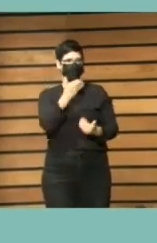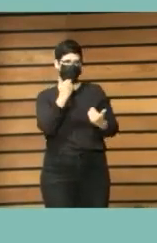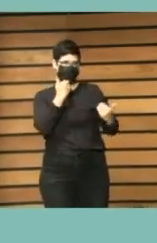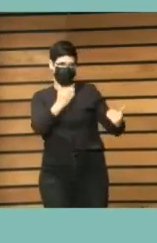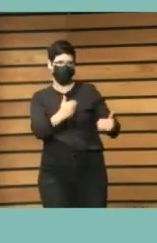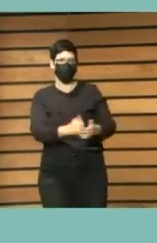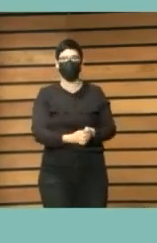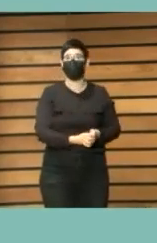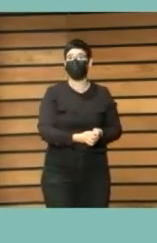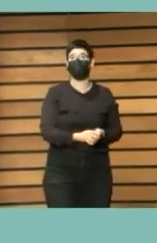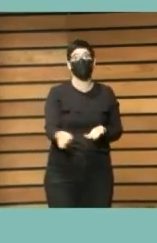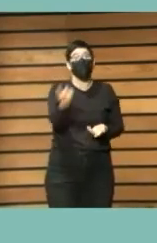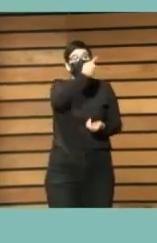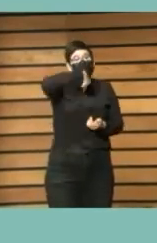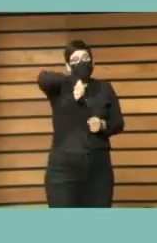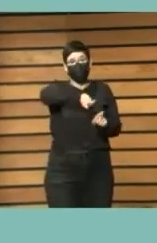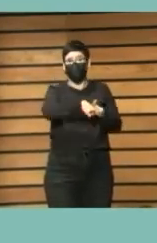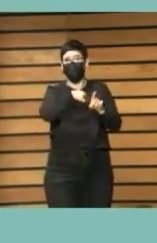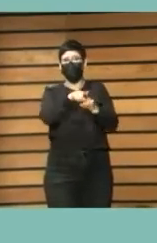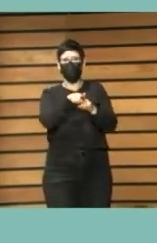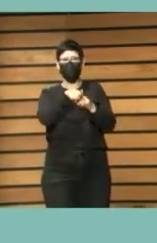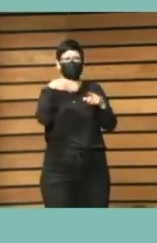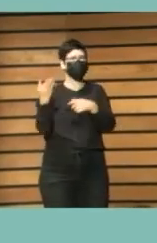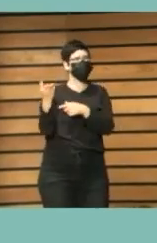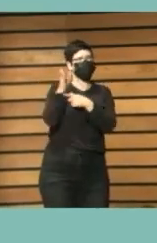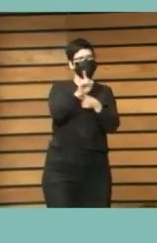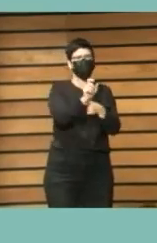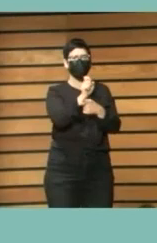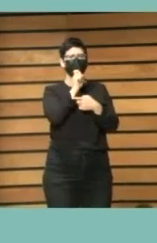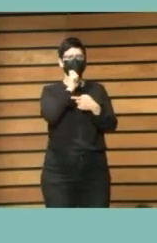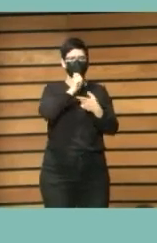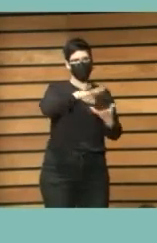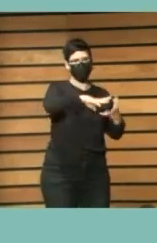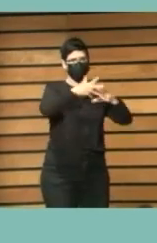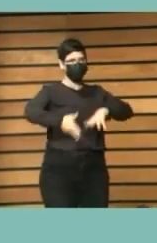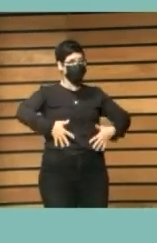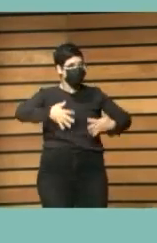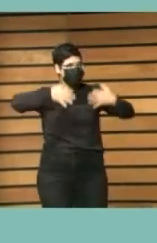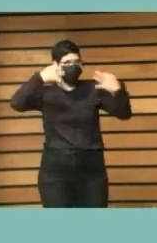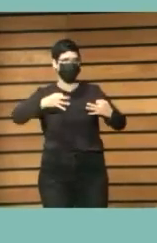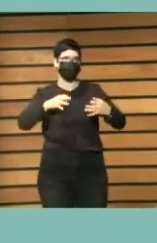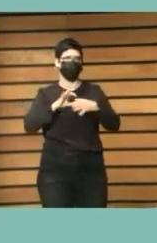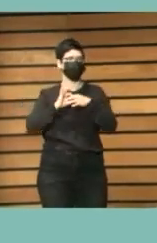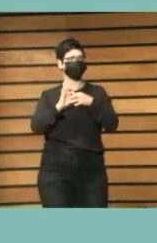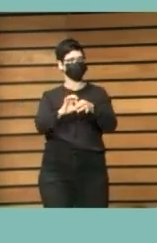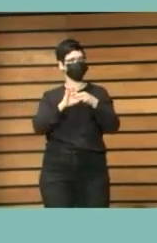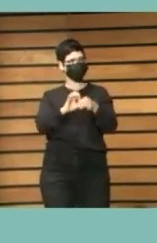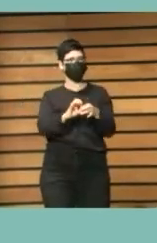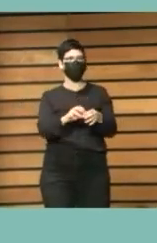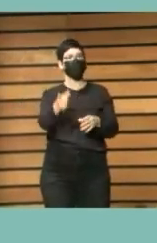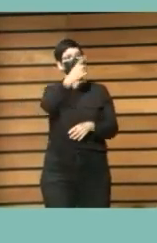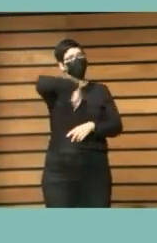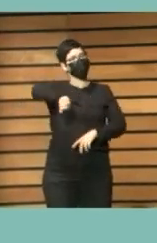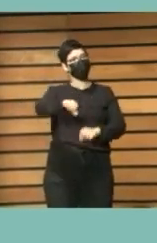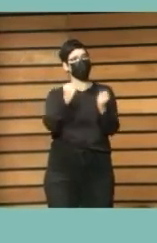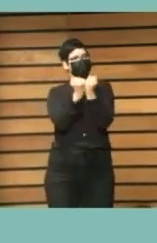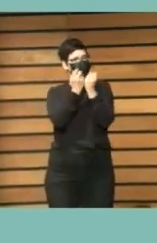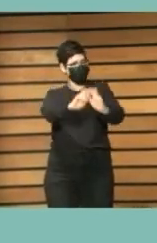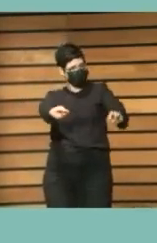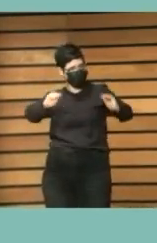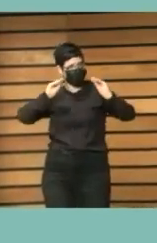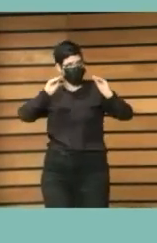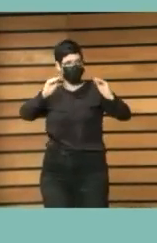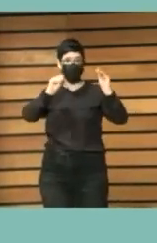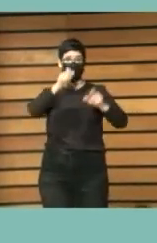No hemos planteado todavía cómo concretar promaterializar la correlación que deba haber entre las actuaciones formativas que sigan las